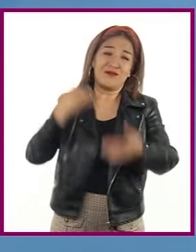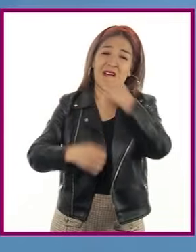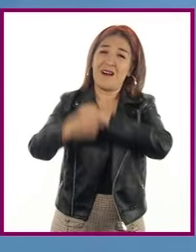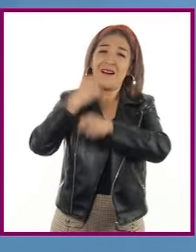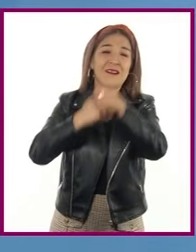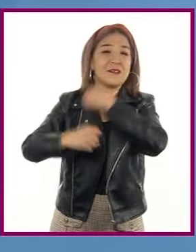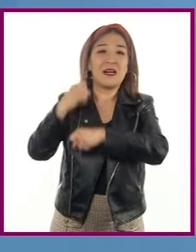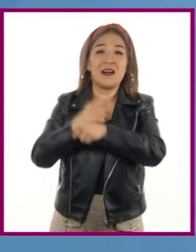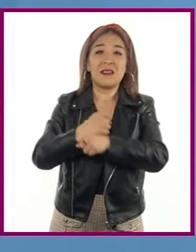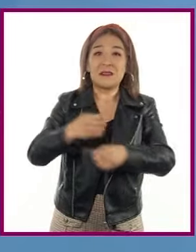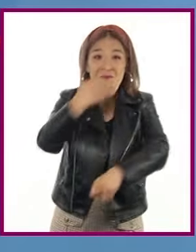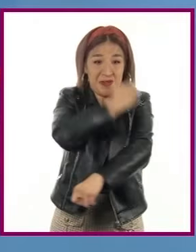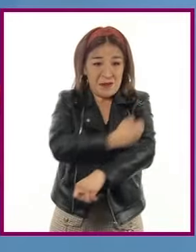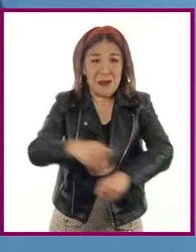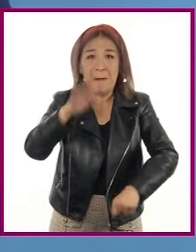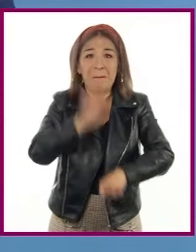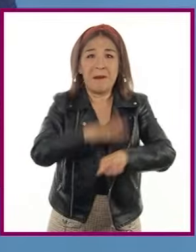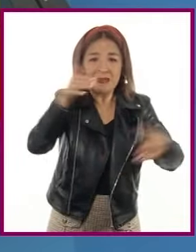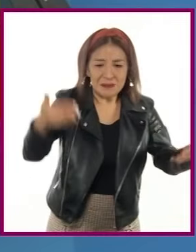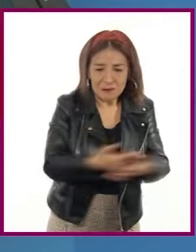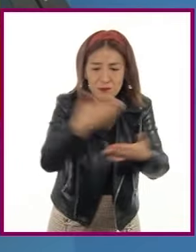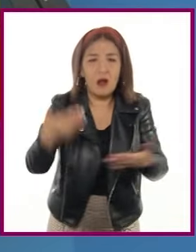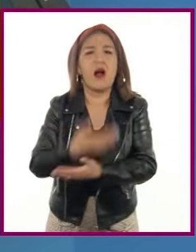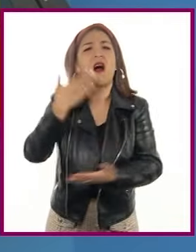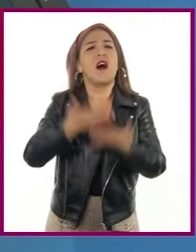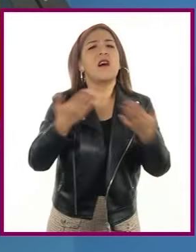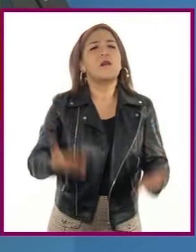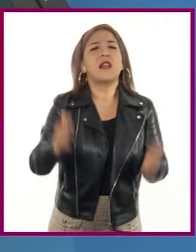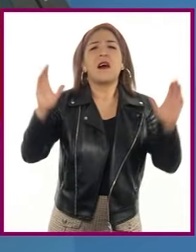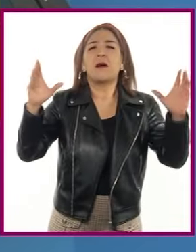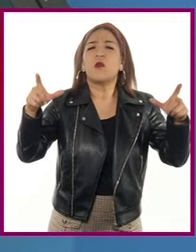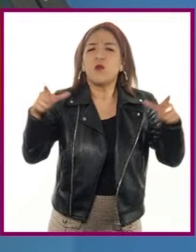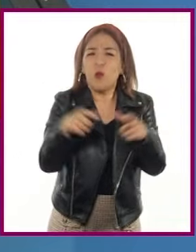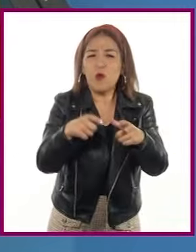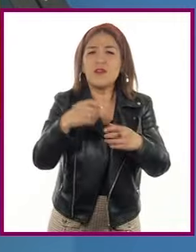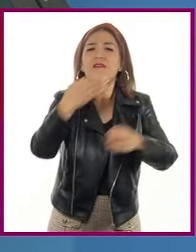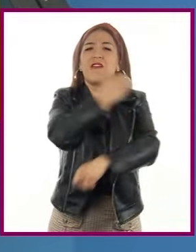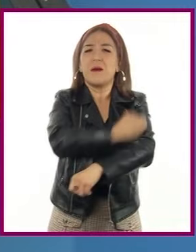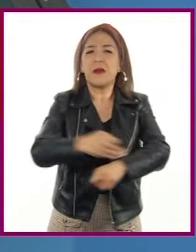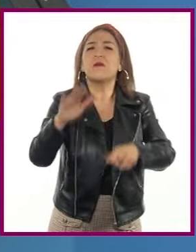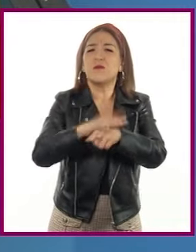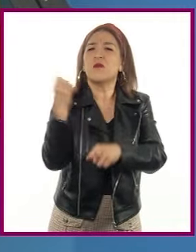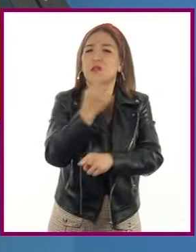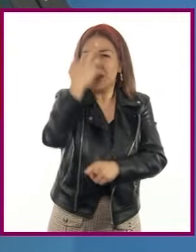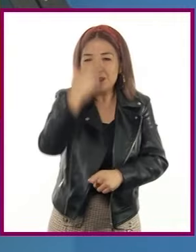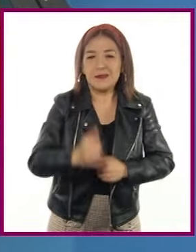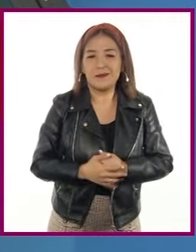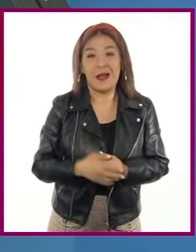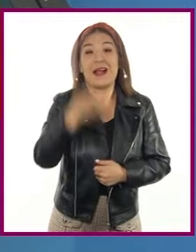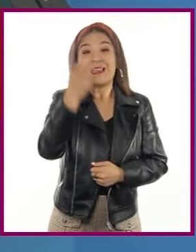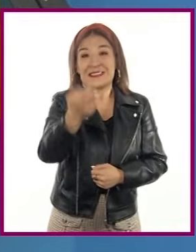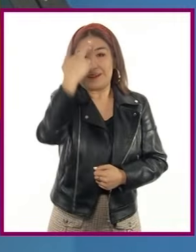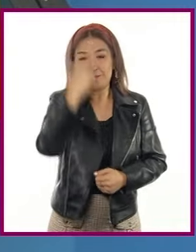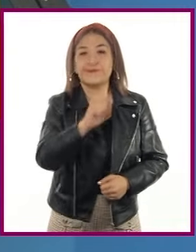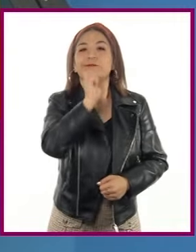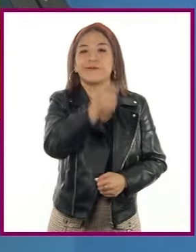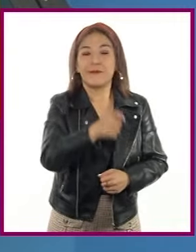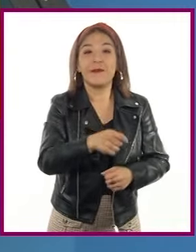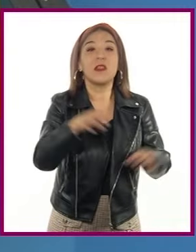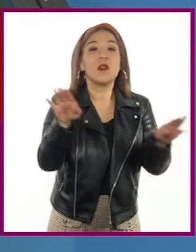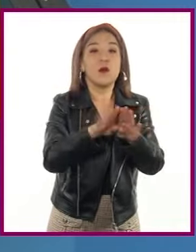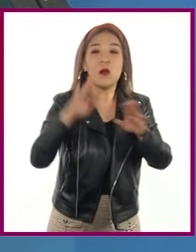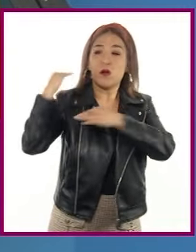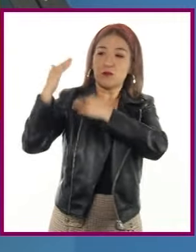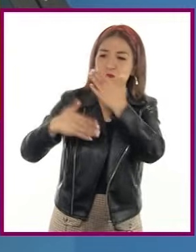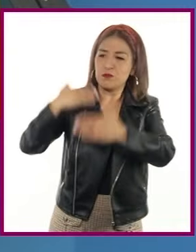la actualidad. ¿A qué se debe eso? Eso se debe a que las tendencias de crecimiento poblacional han cambiado con